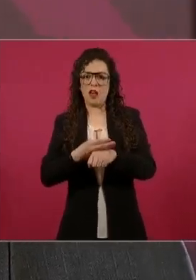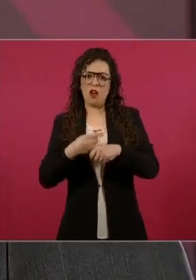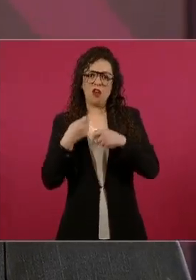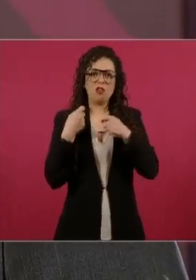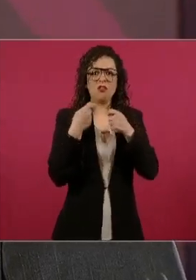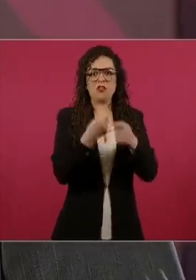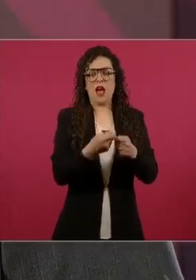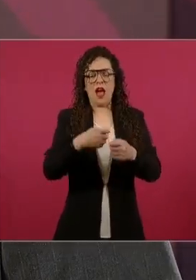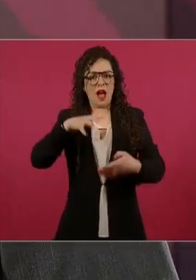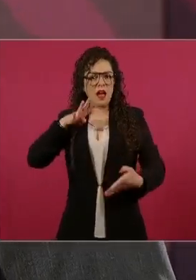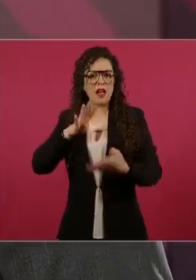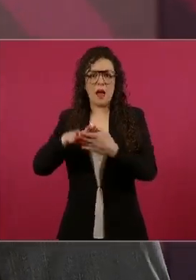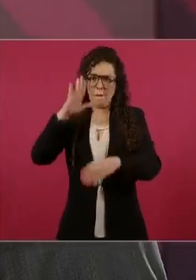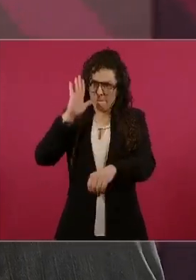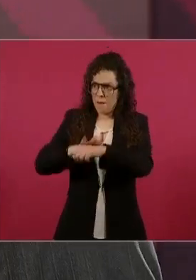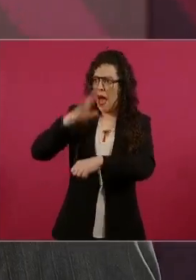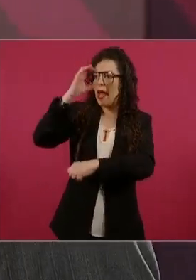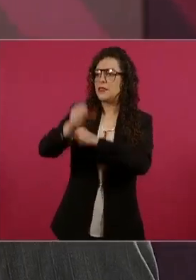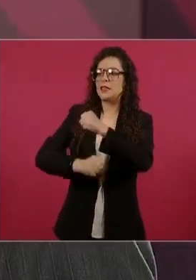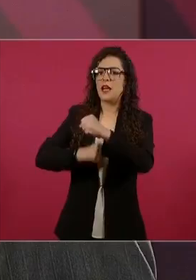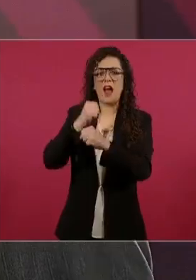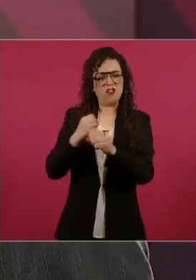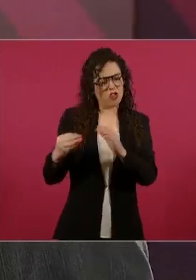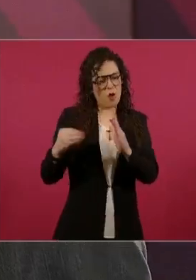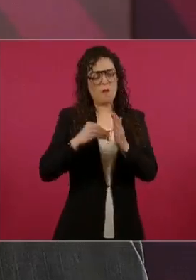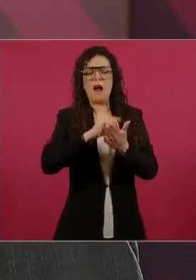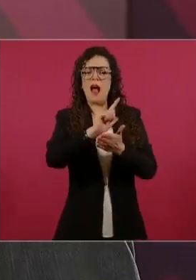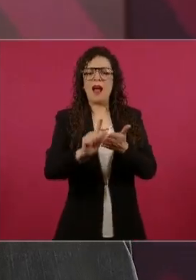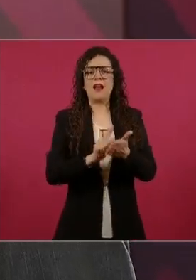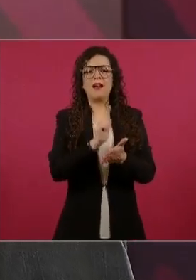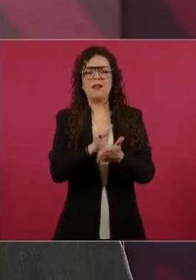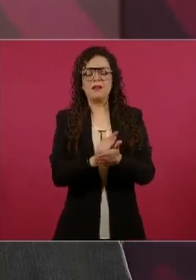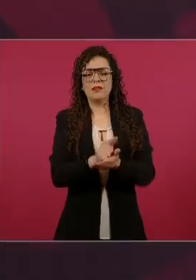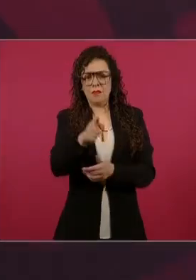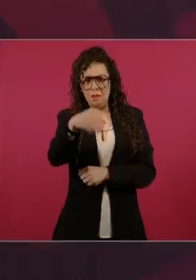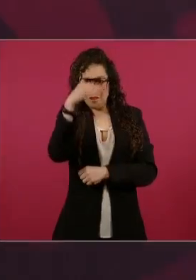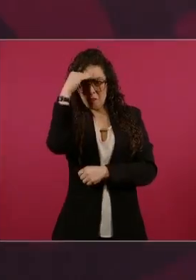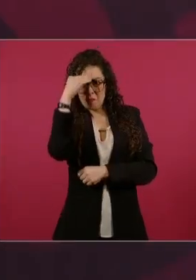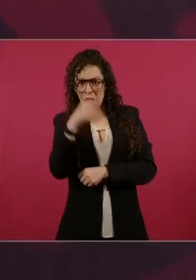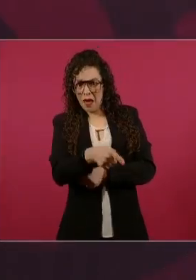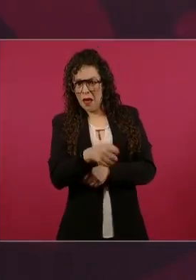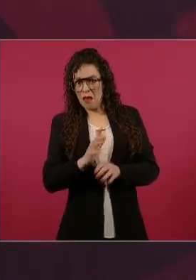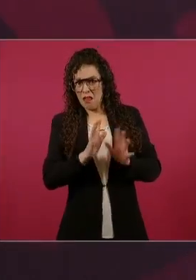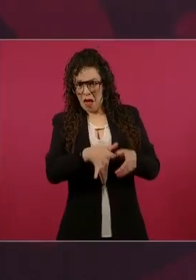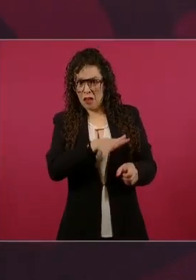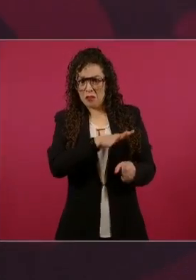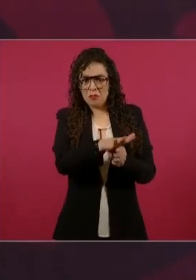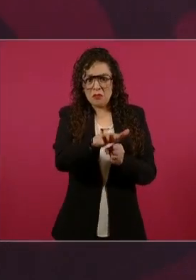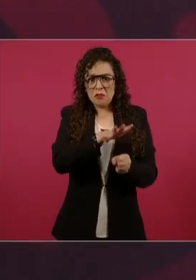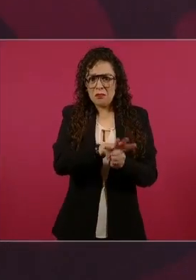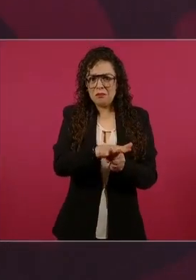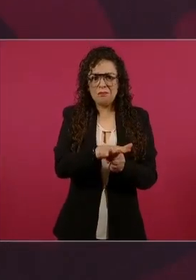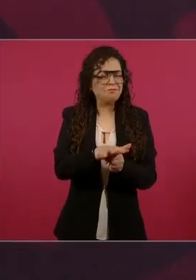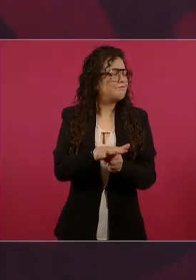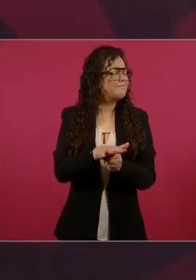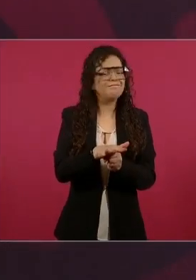No, no basta eso, hay que atender las causas,